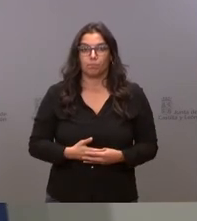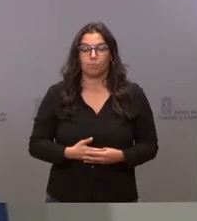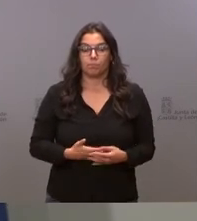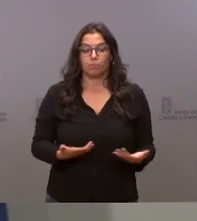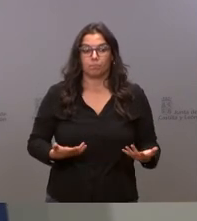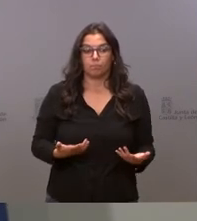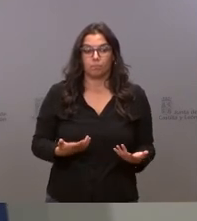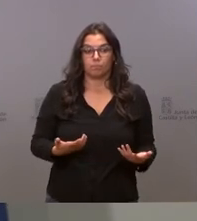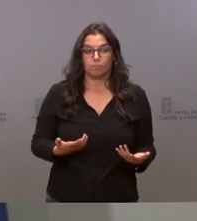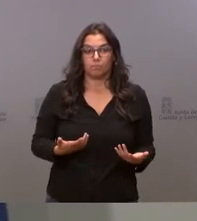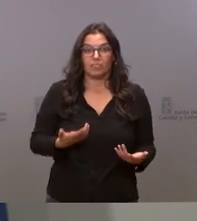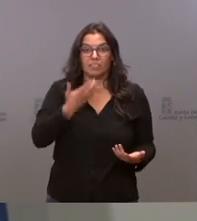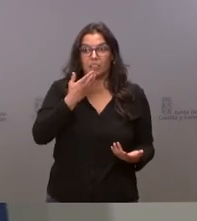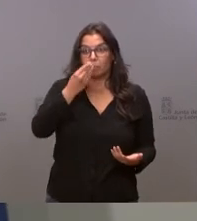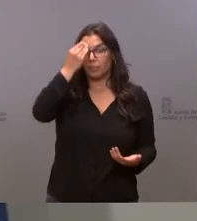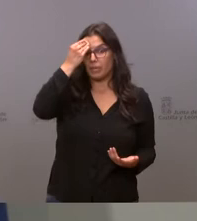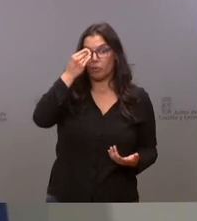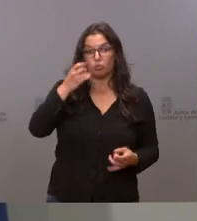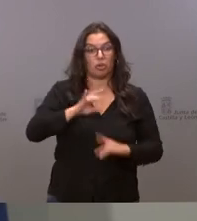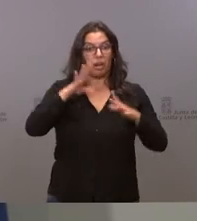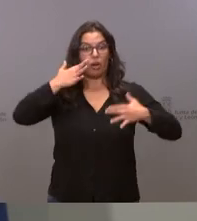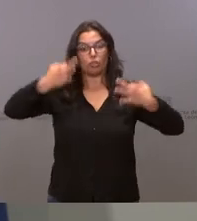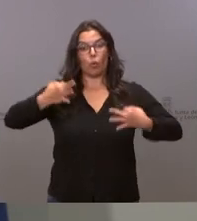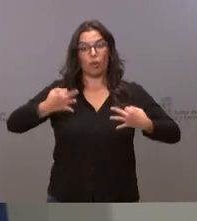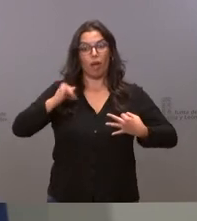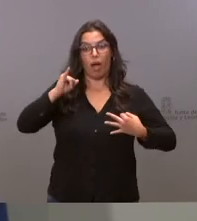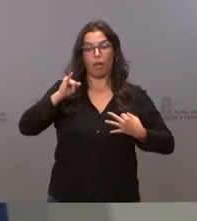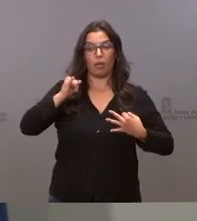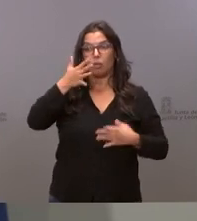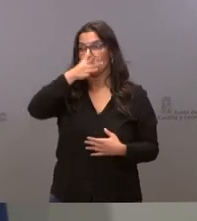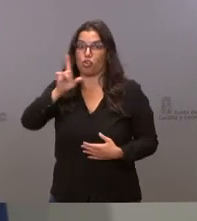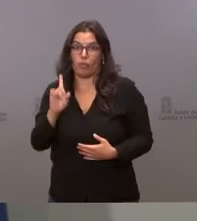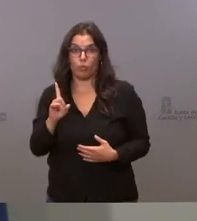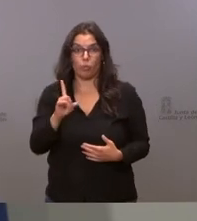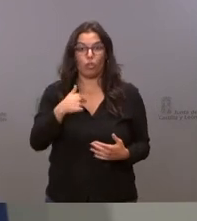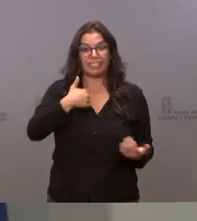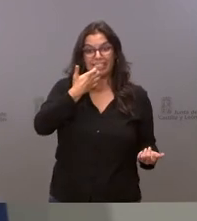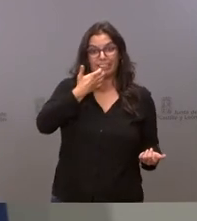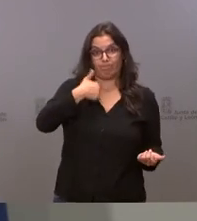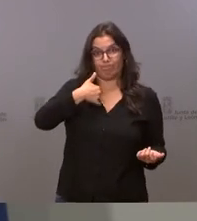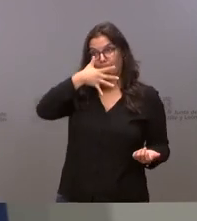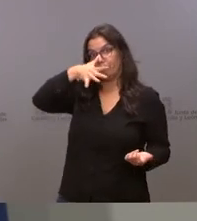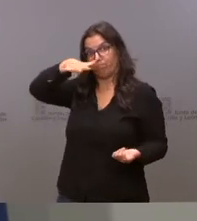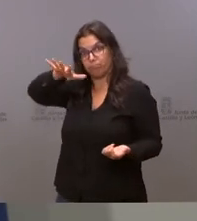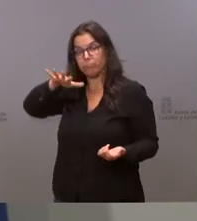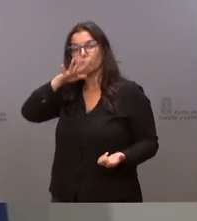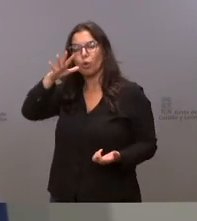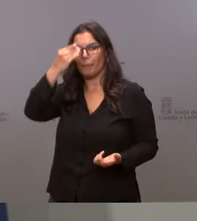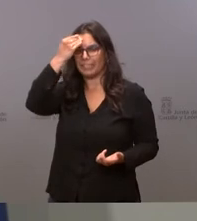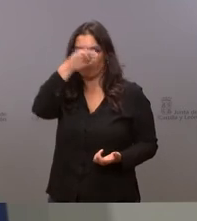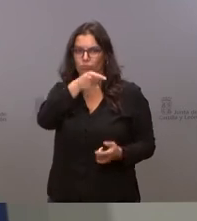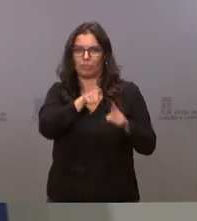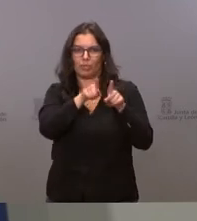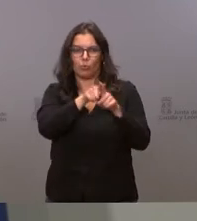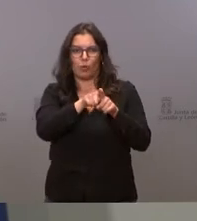inseguridad jurídica no iríamos a los tribunales si vamos a los tribunales es porque entendemos que se vulnera y que hay una situación de inseguridad jurídica que